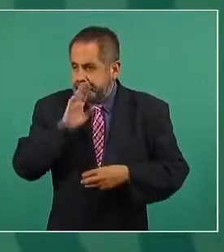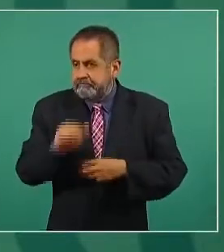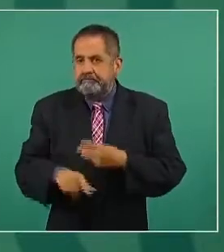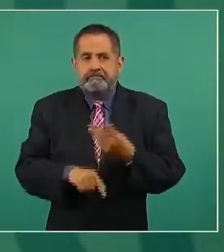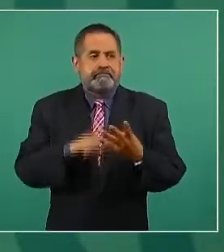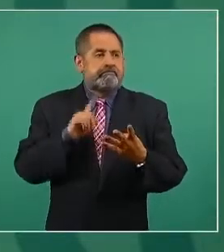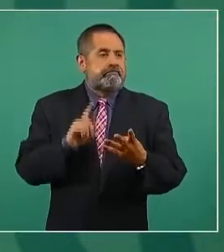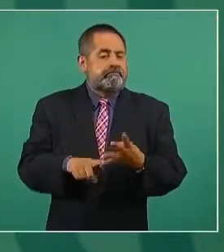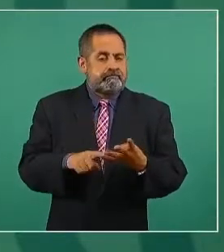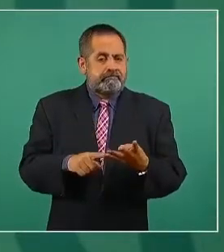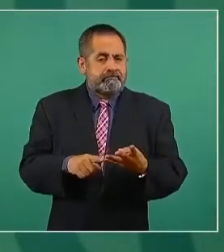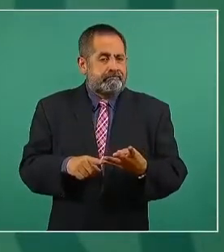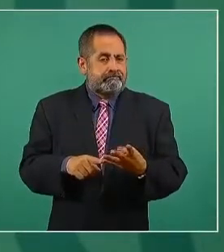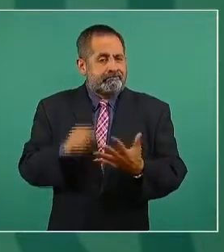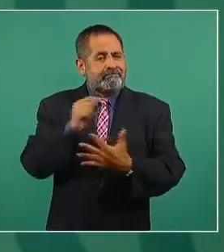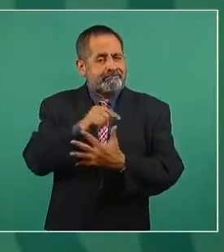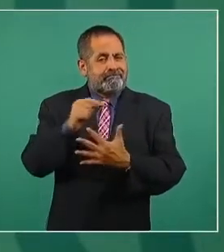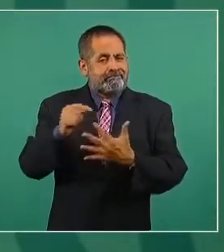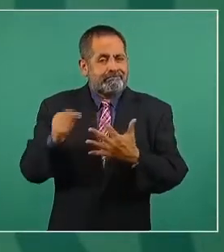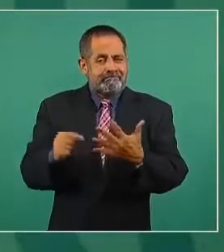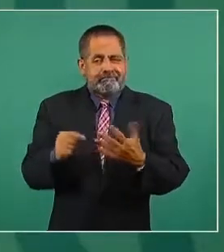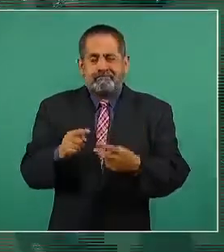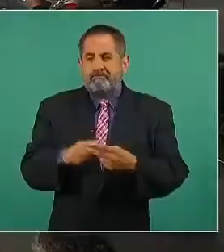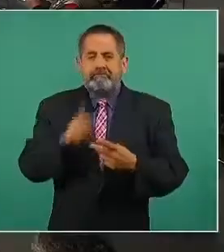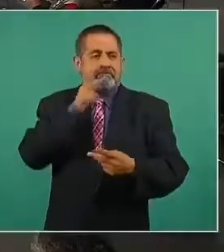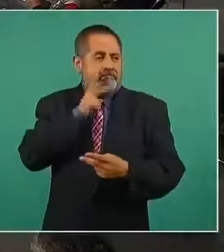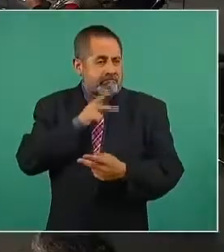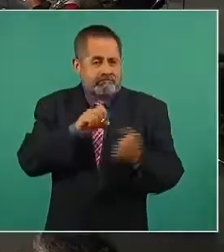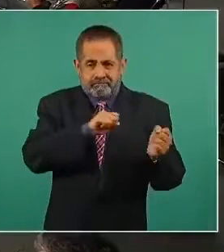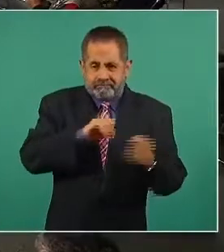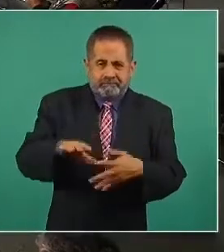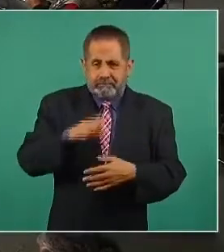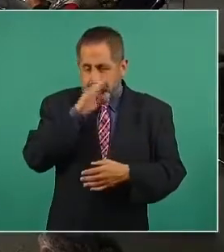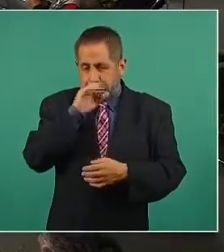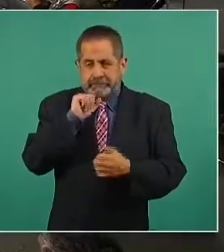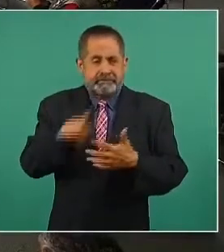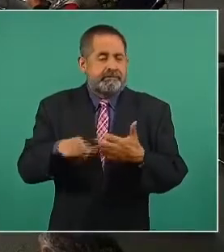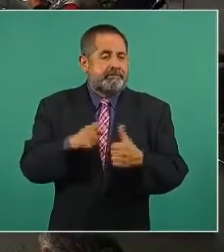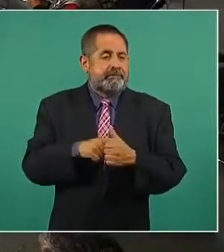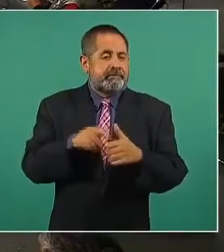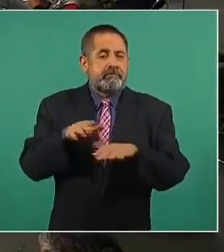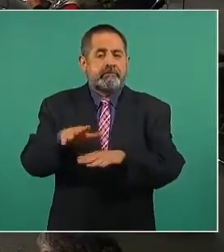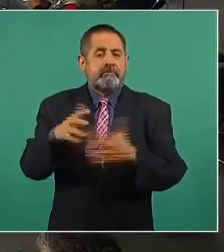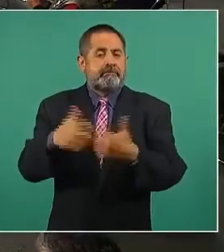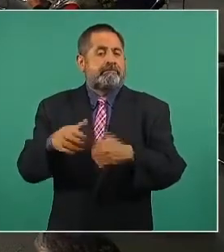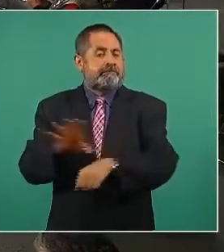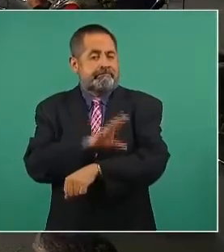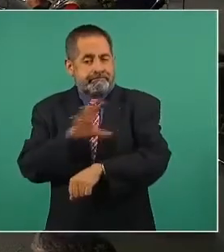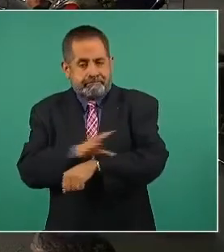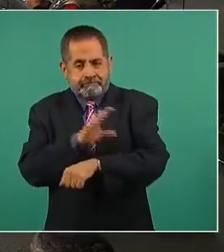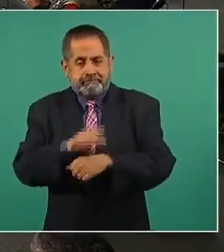en el petróleo, en la industria eléctrica,